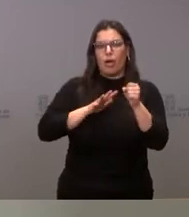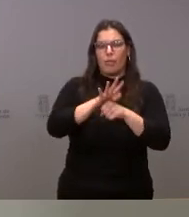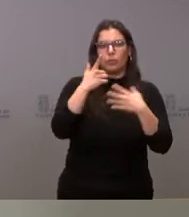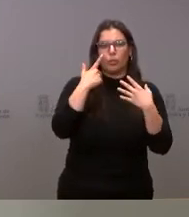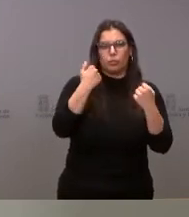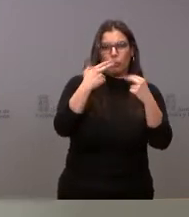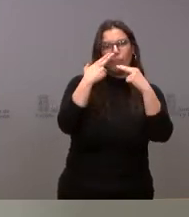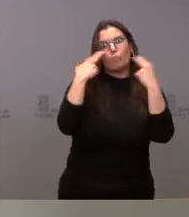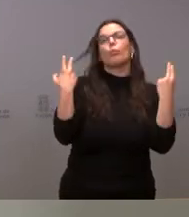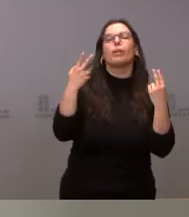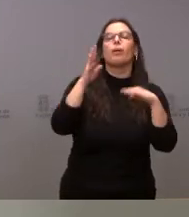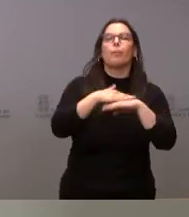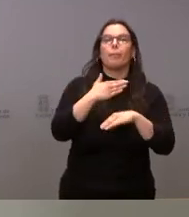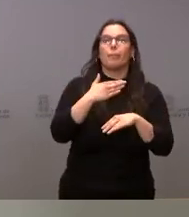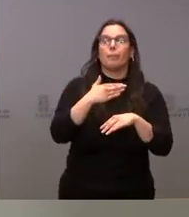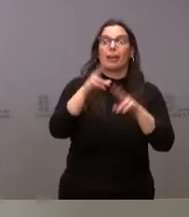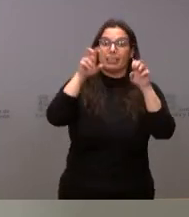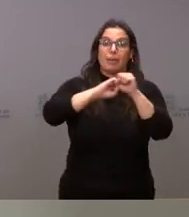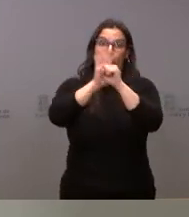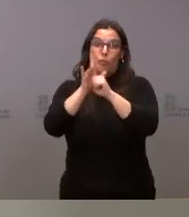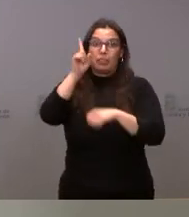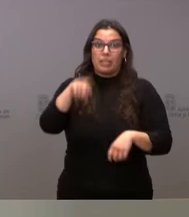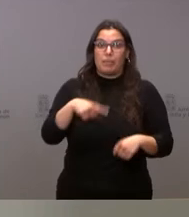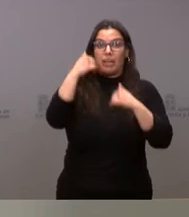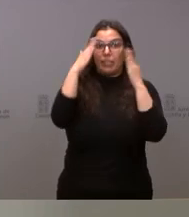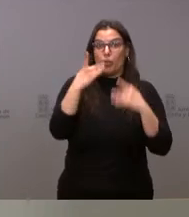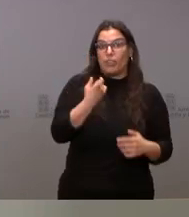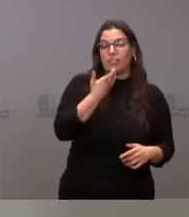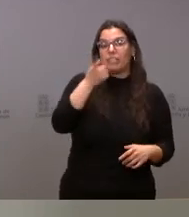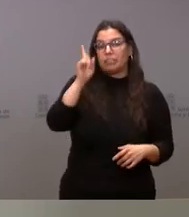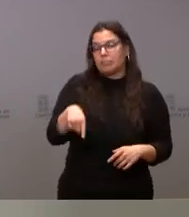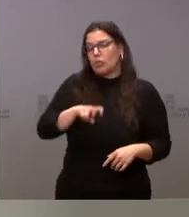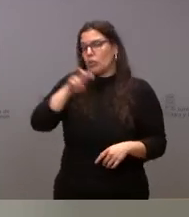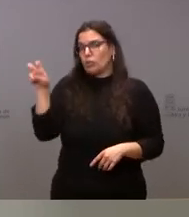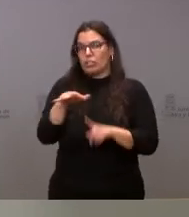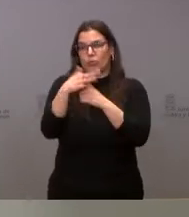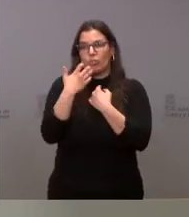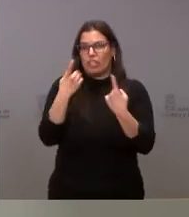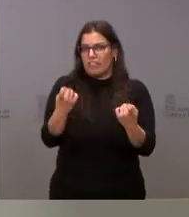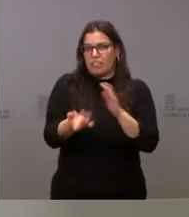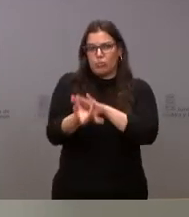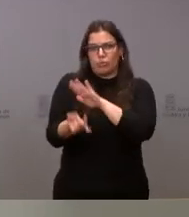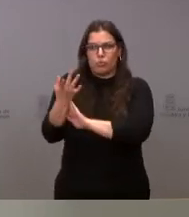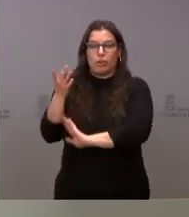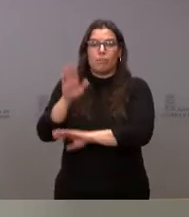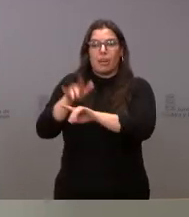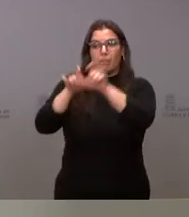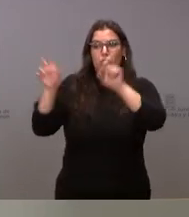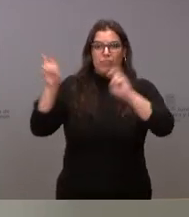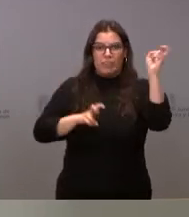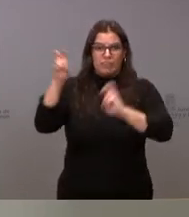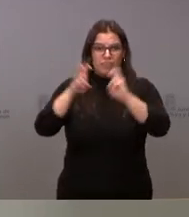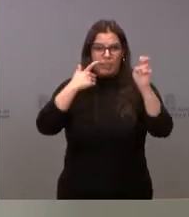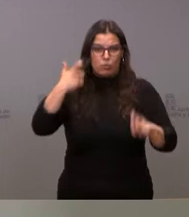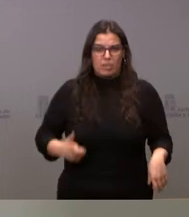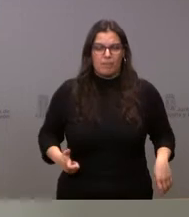pública para la asistencia frente al COVID-19 y otros programas en el caso de salud pública que fueran precisos para las personas que vengan desde